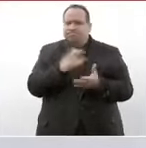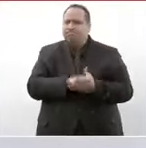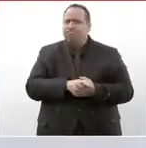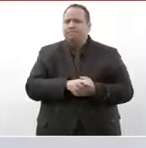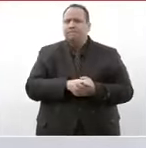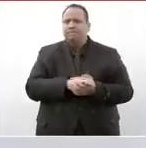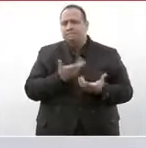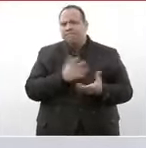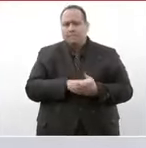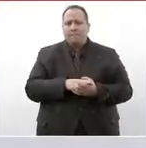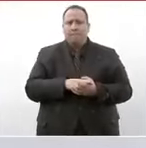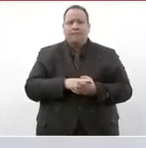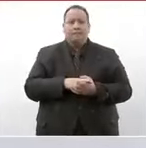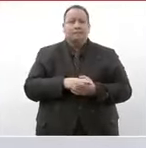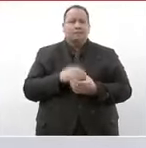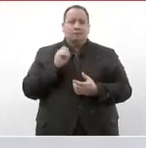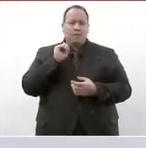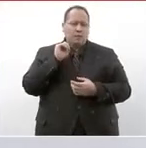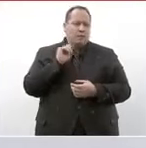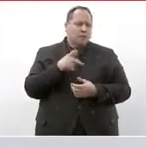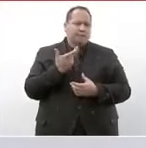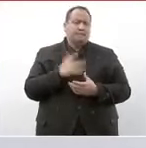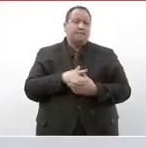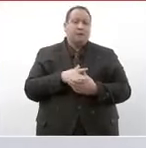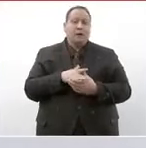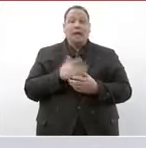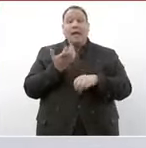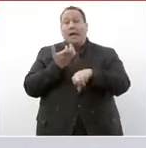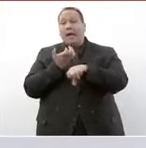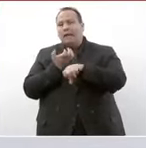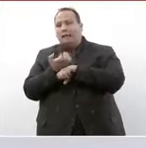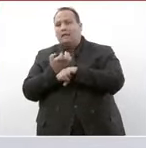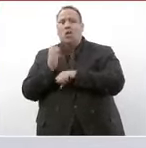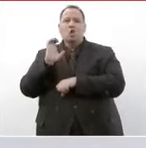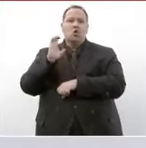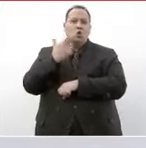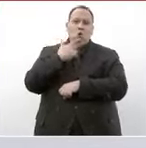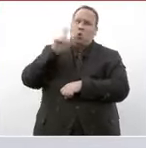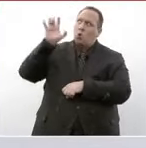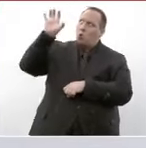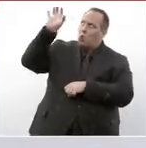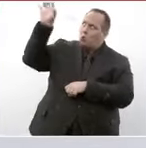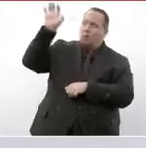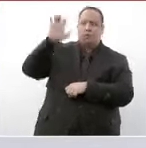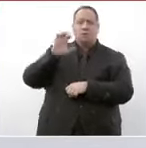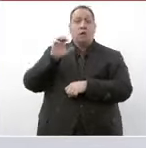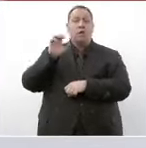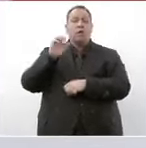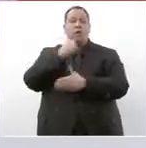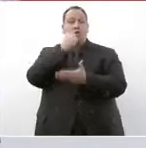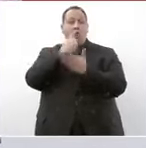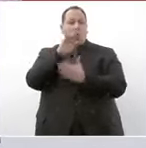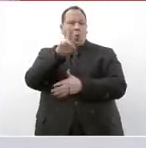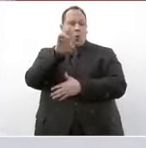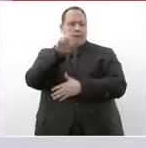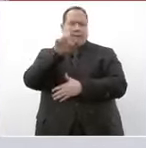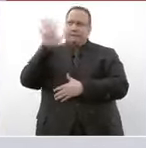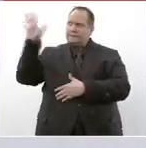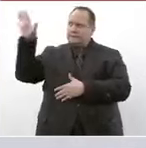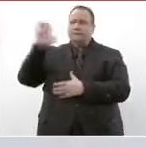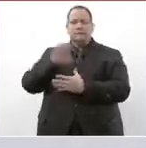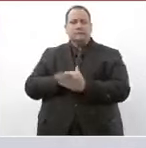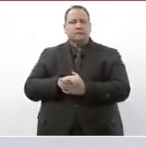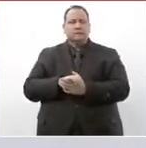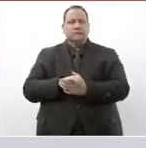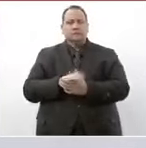en estados como Chihuahua Ciudad Juárez que está